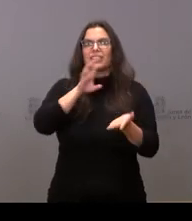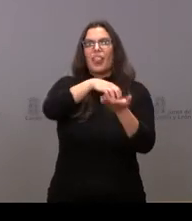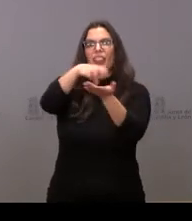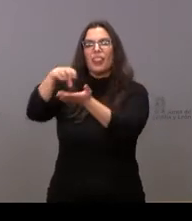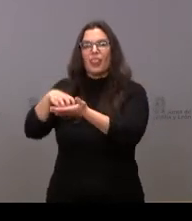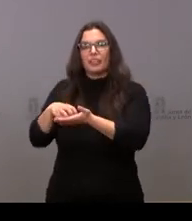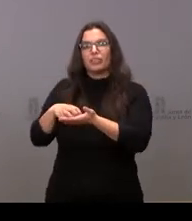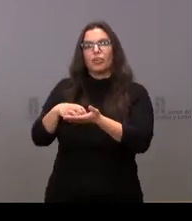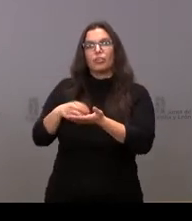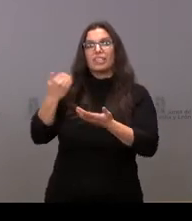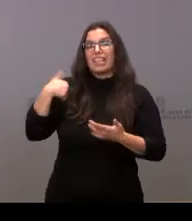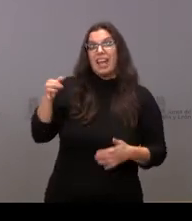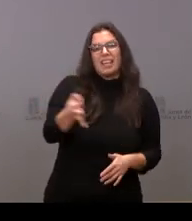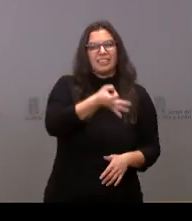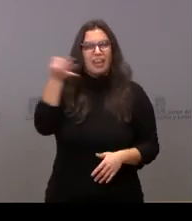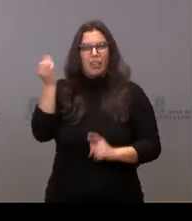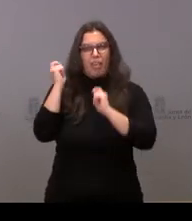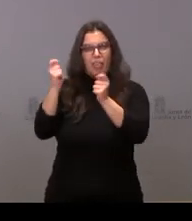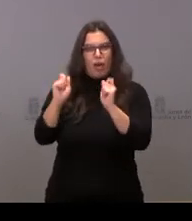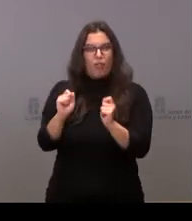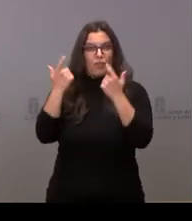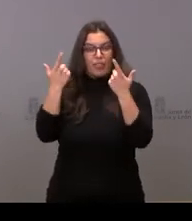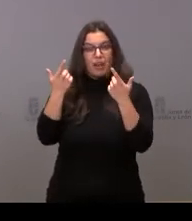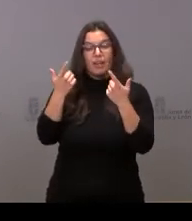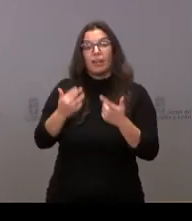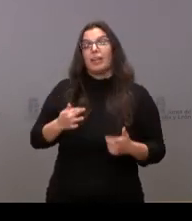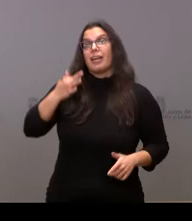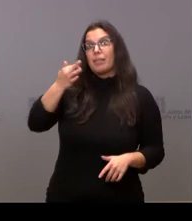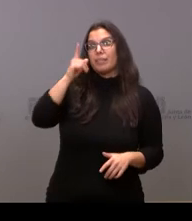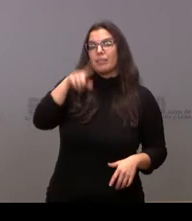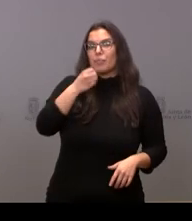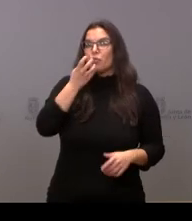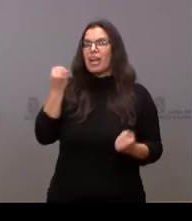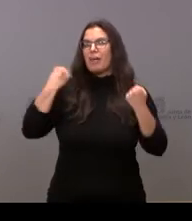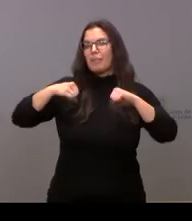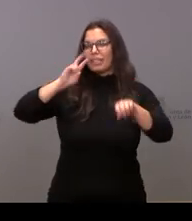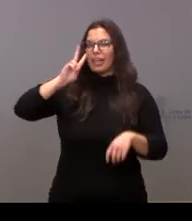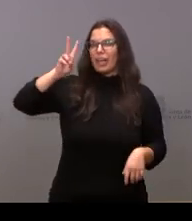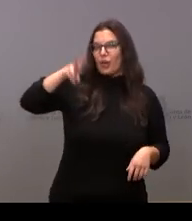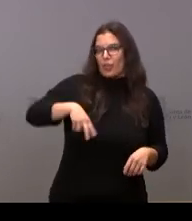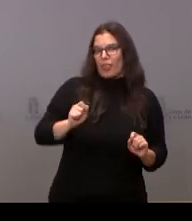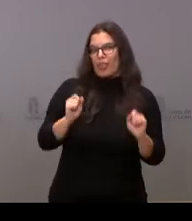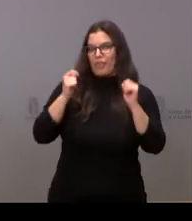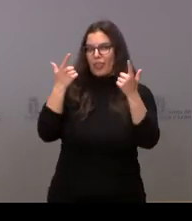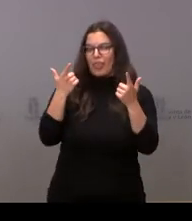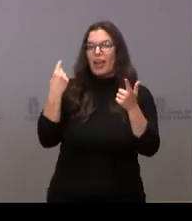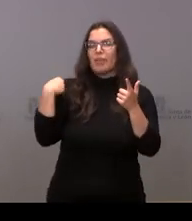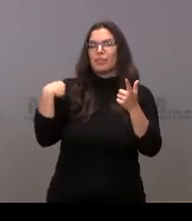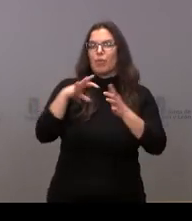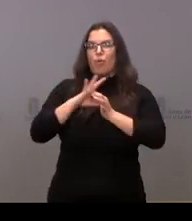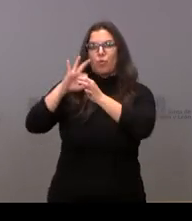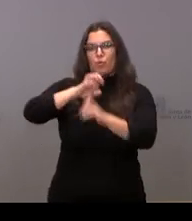que ya son de excelencia. Y además, una buena práctica que ha sido reconocida de manera oficial por la Unión